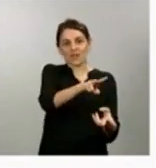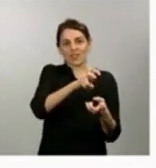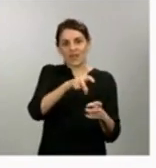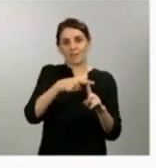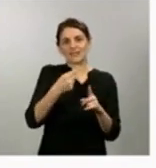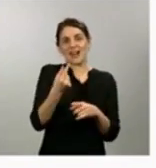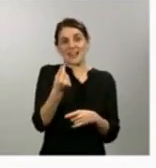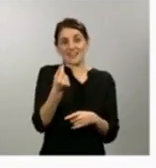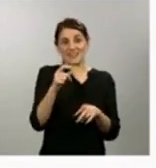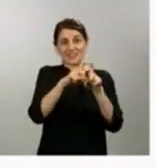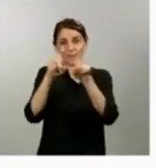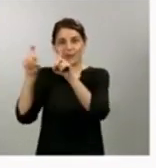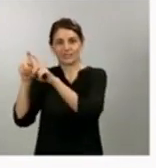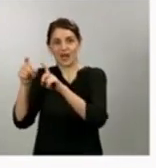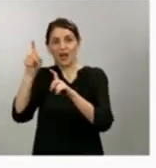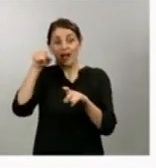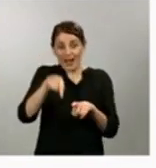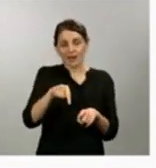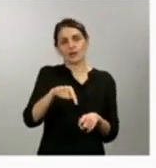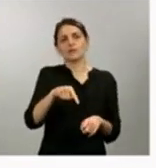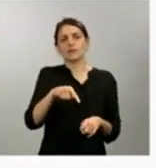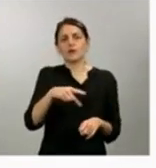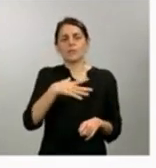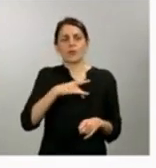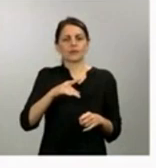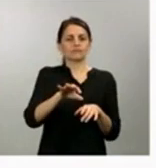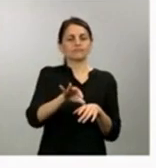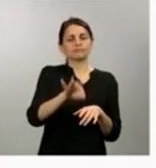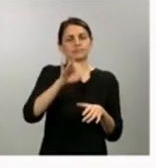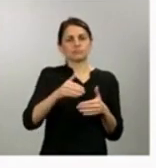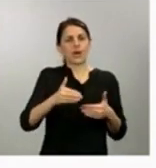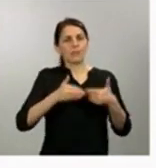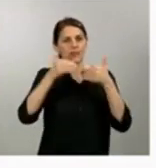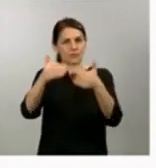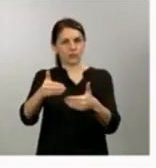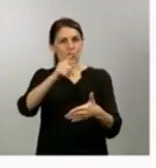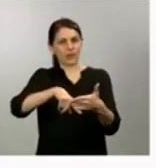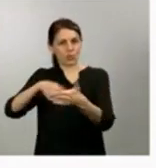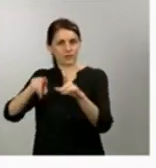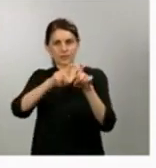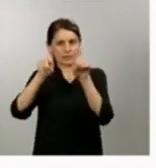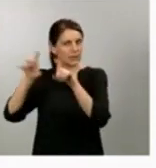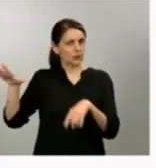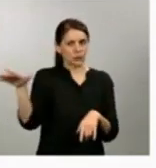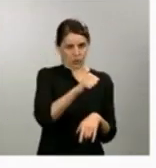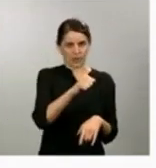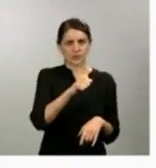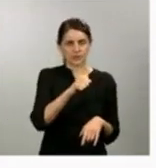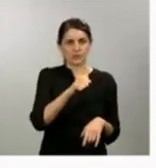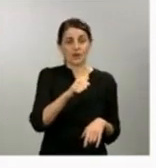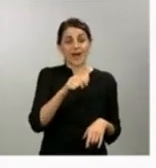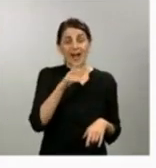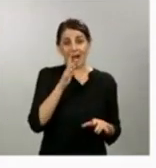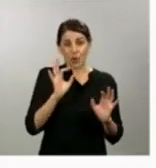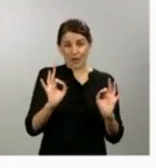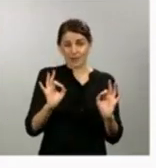aplazamientos de cuotas a todas las empresas. Tenemos en este momento…, ya estamos recibiendo como